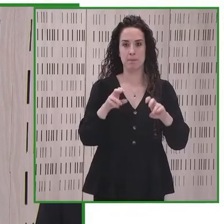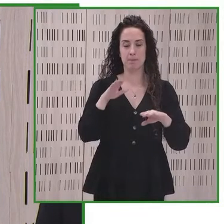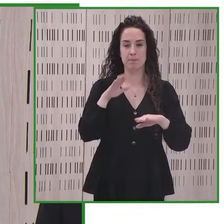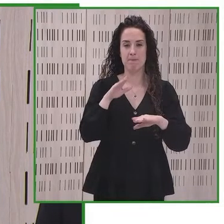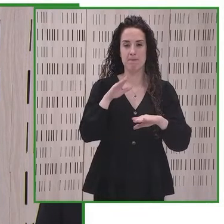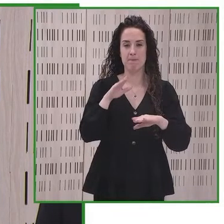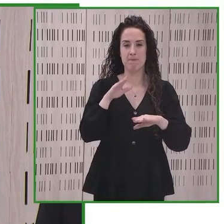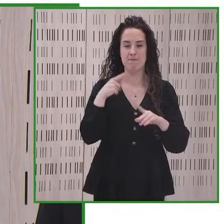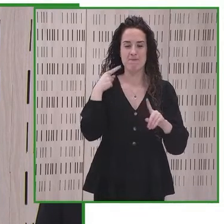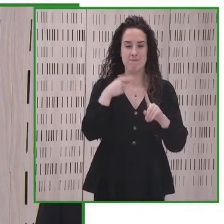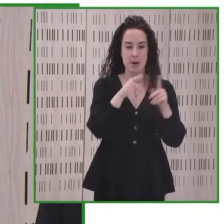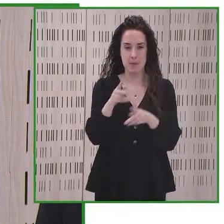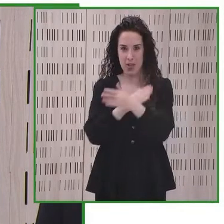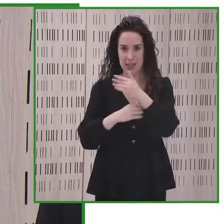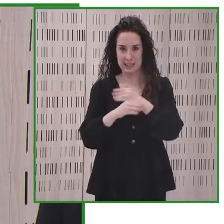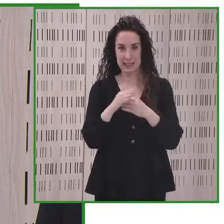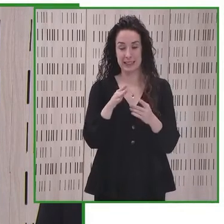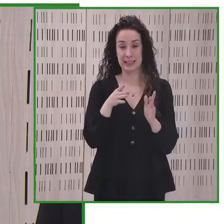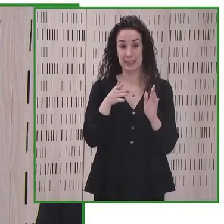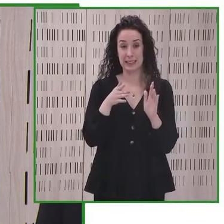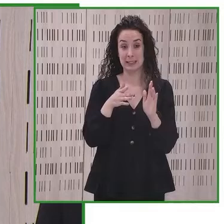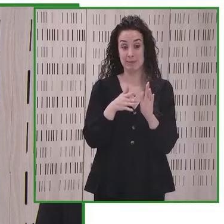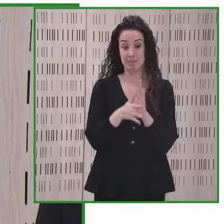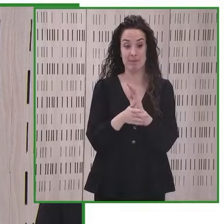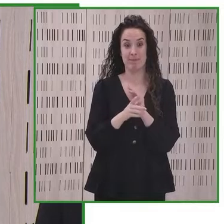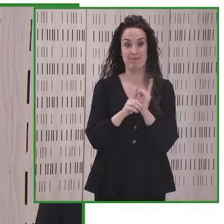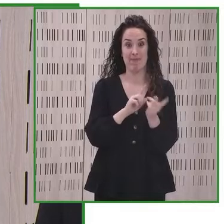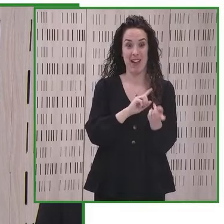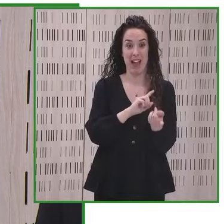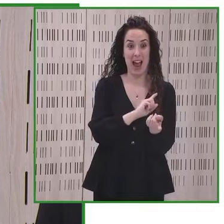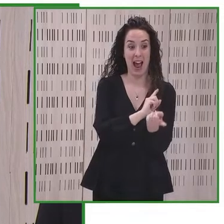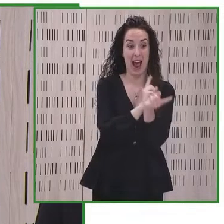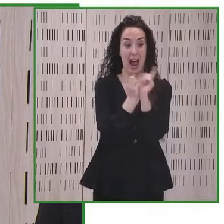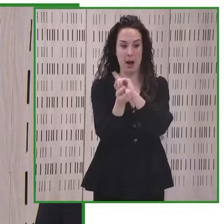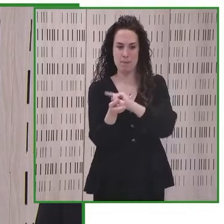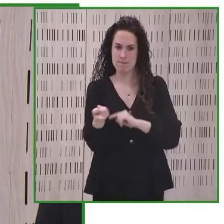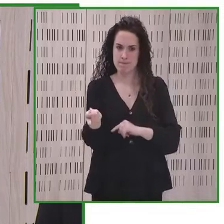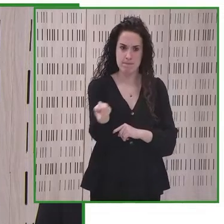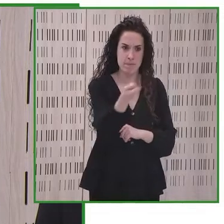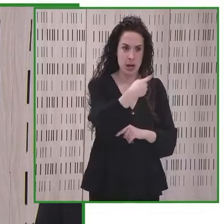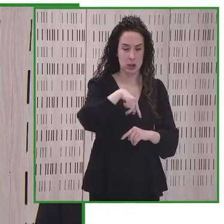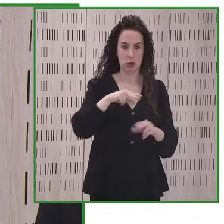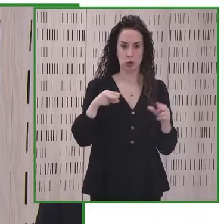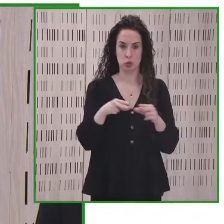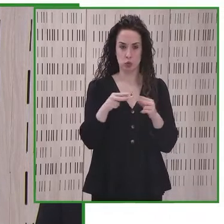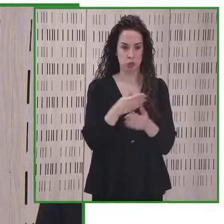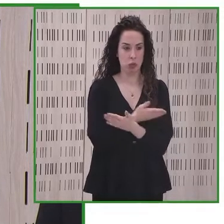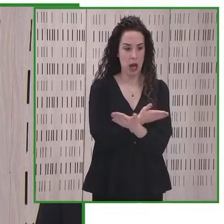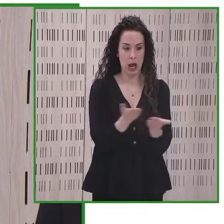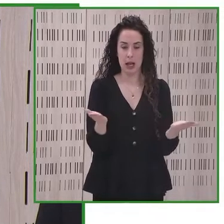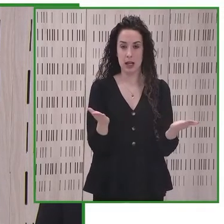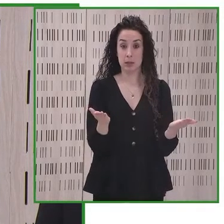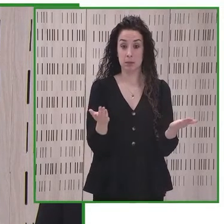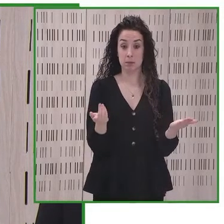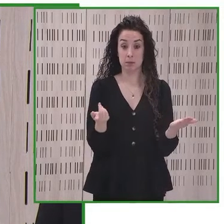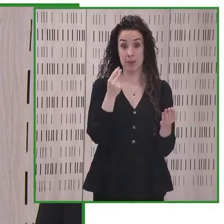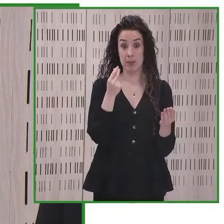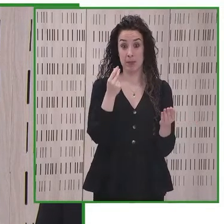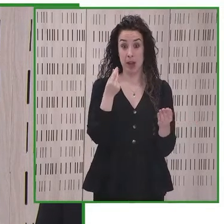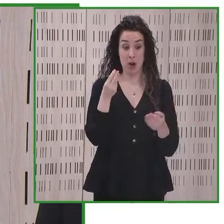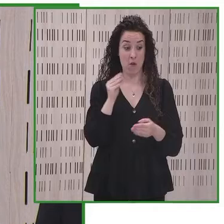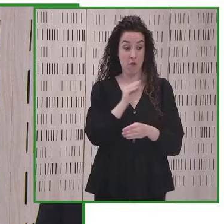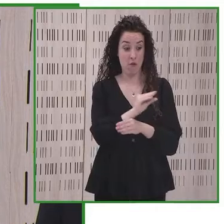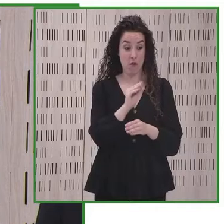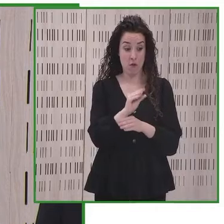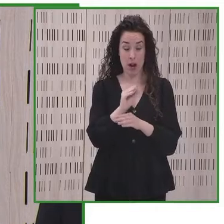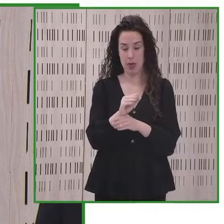y un vector de cambios en el resto de la sociedad. A partir de la financiación pública, a